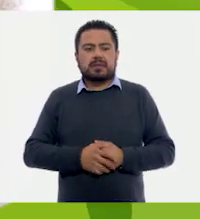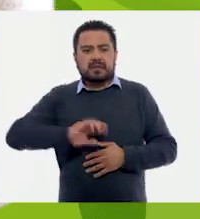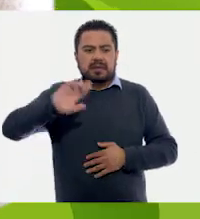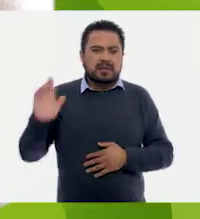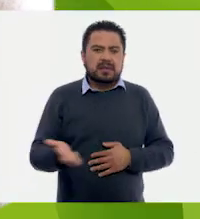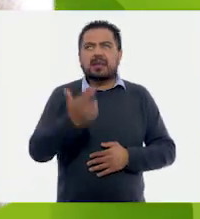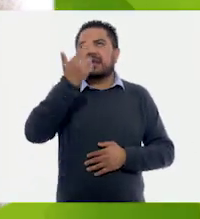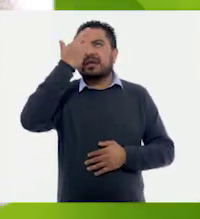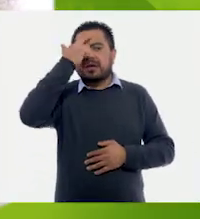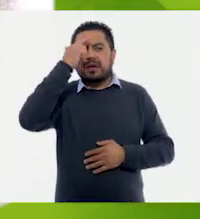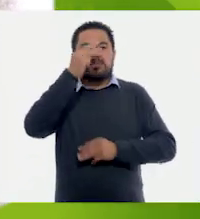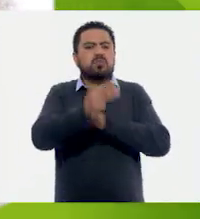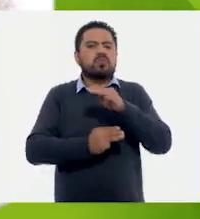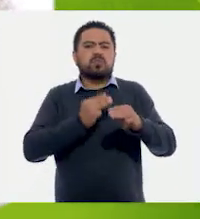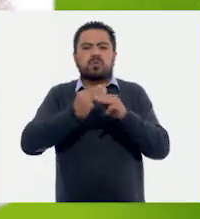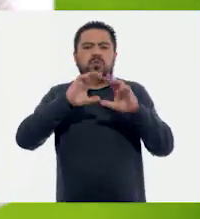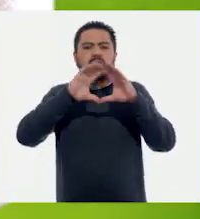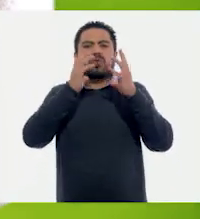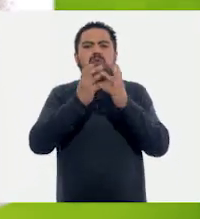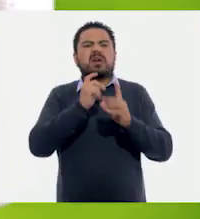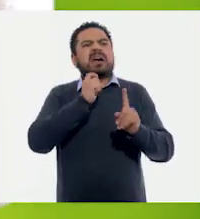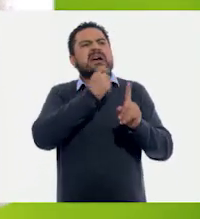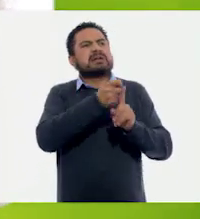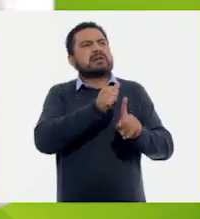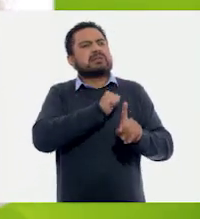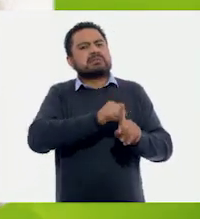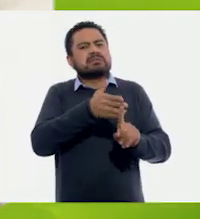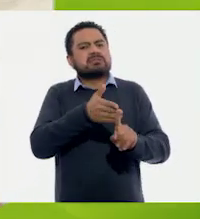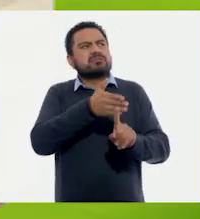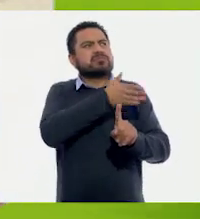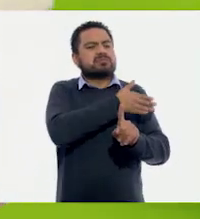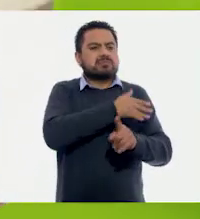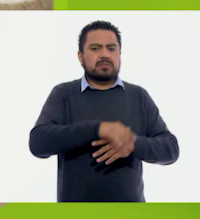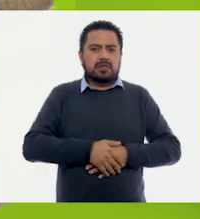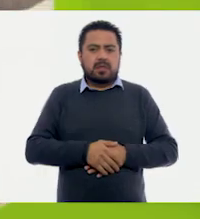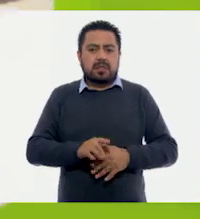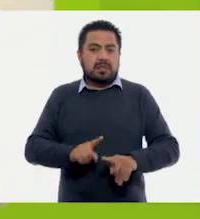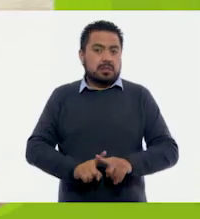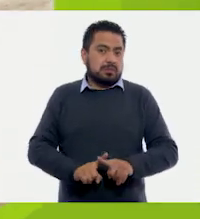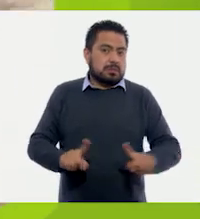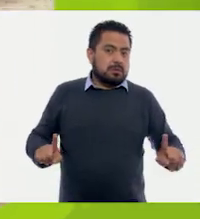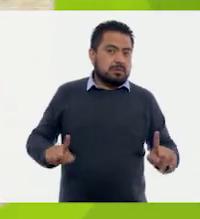¿Recuerda el mundo que una vez fue distinto?